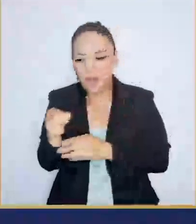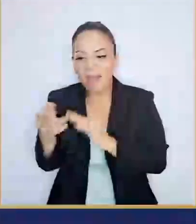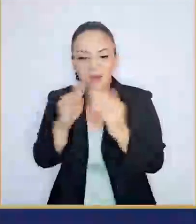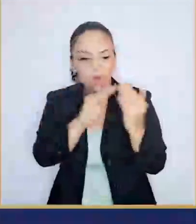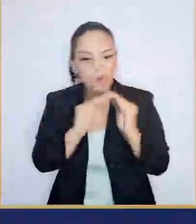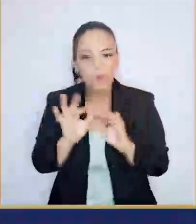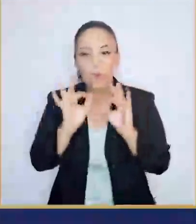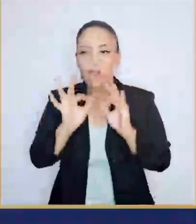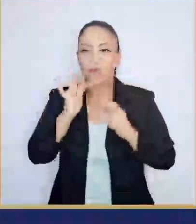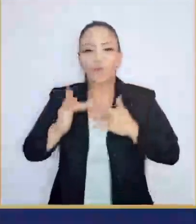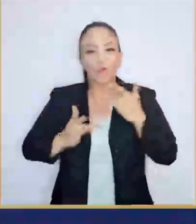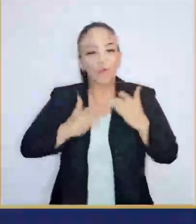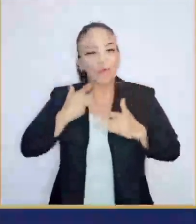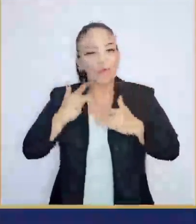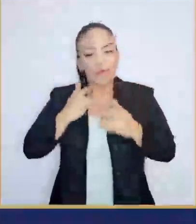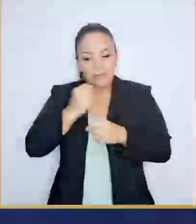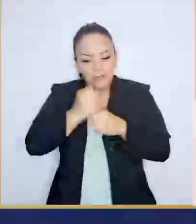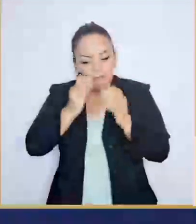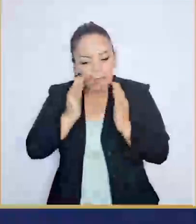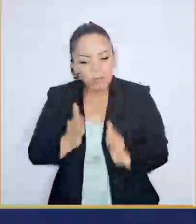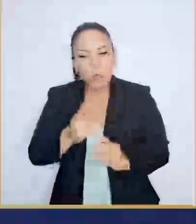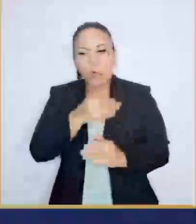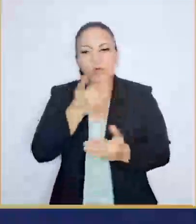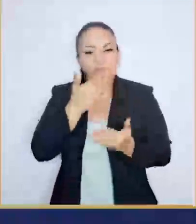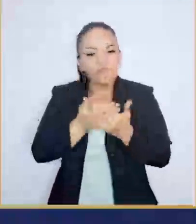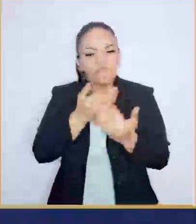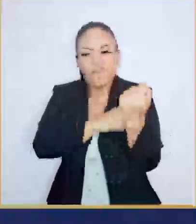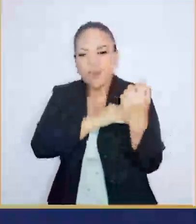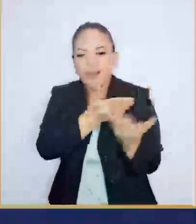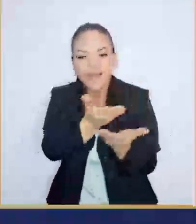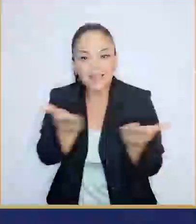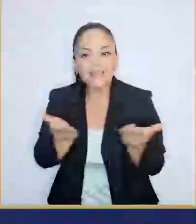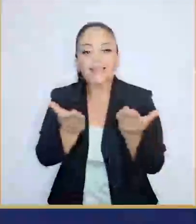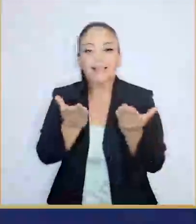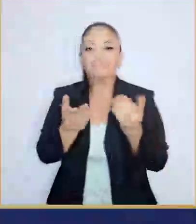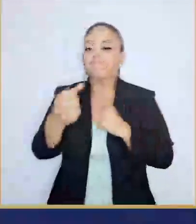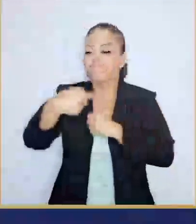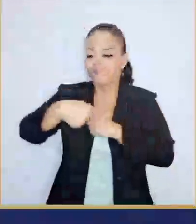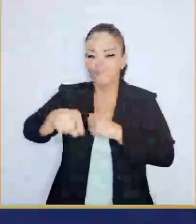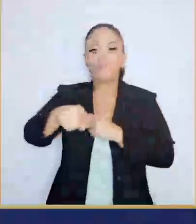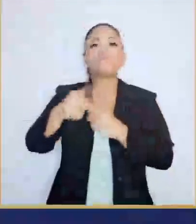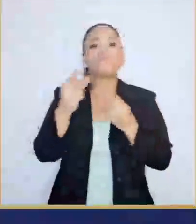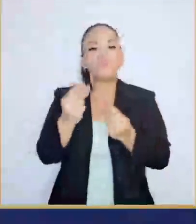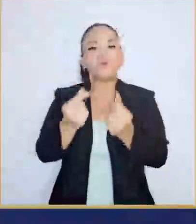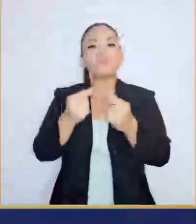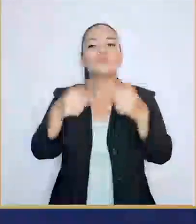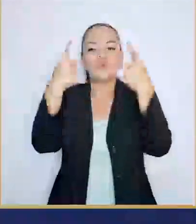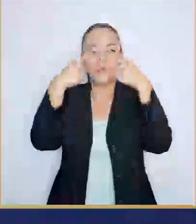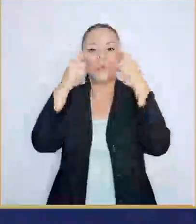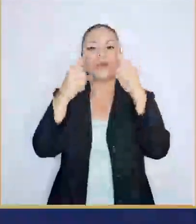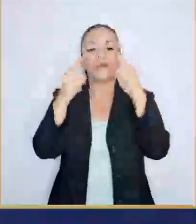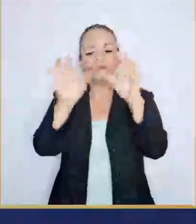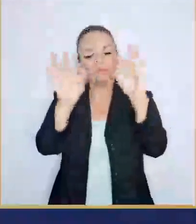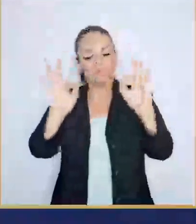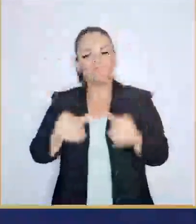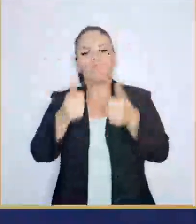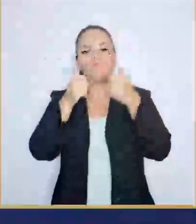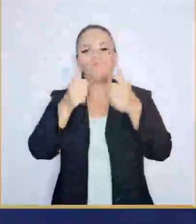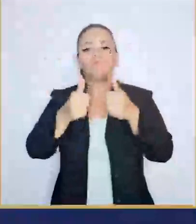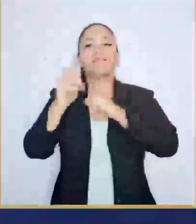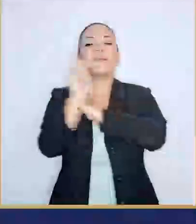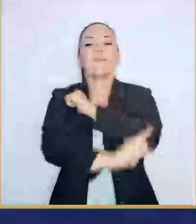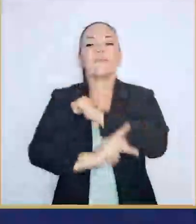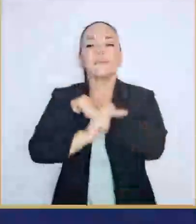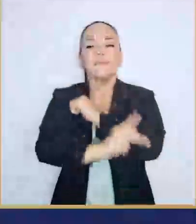este pueblo labriego y valiente Pronto volveremos a ser lo que merecemos